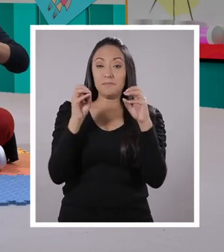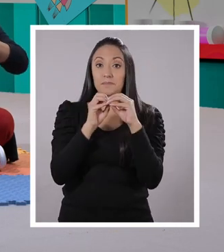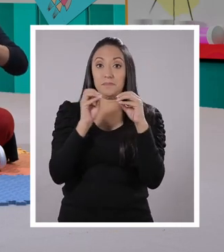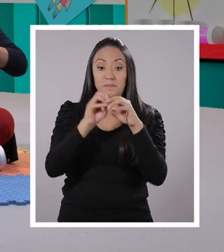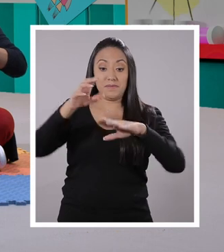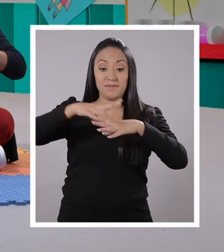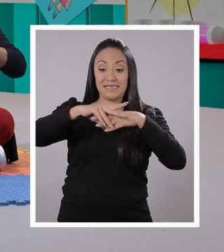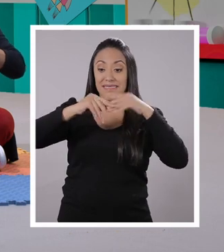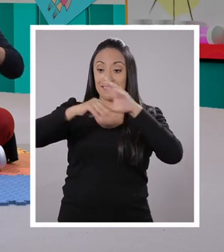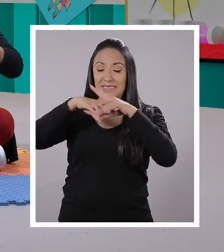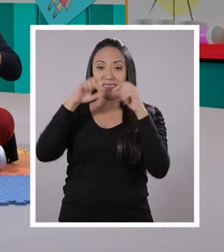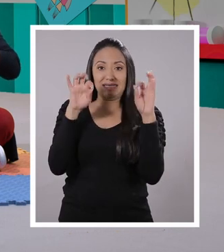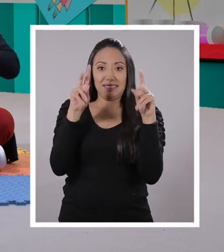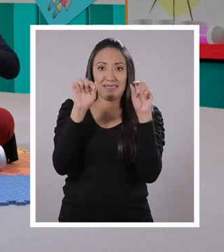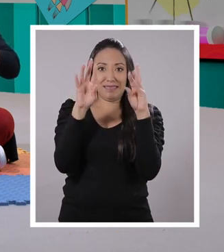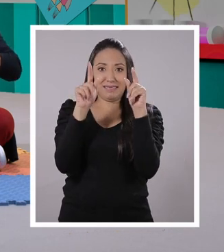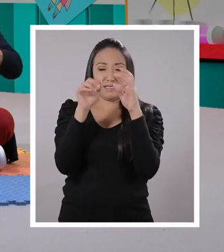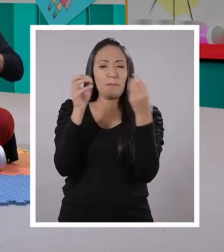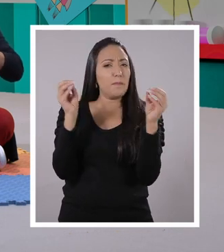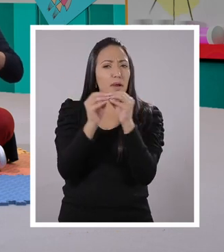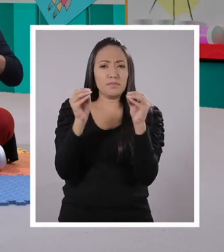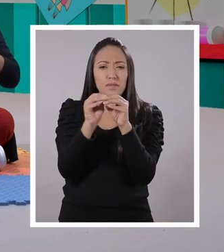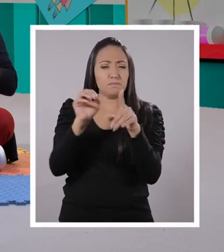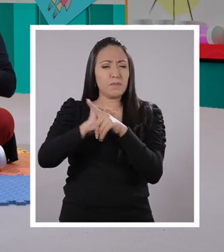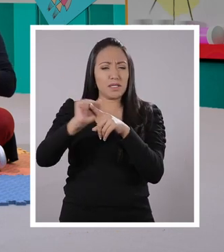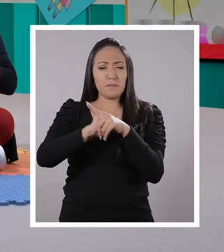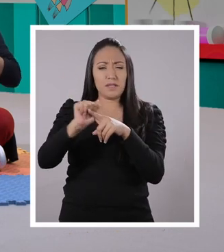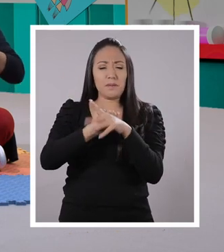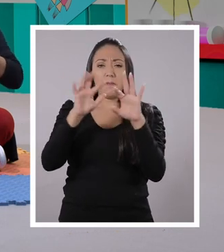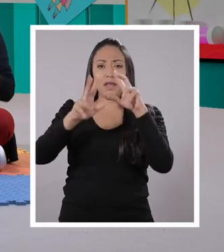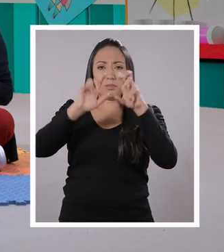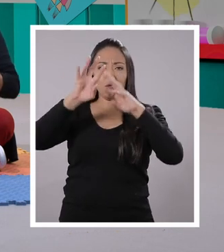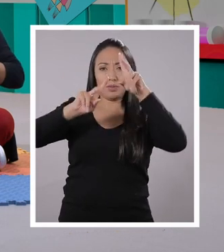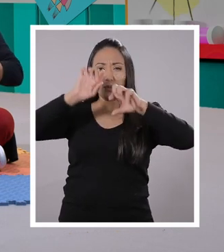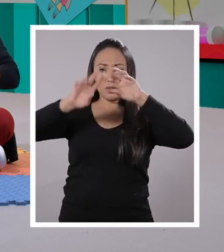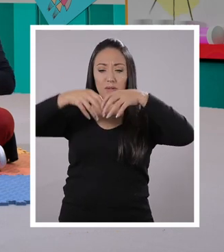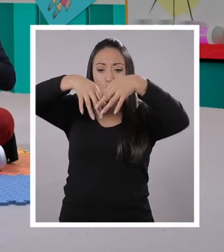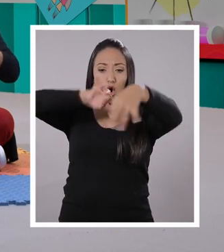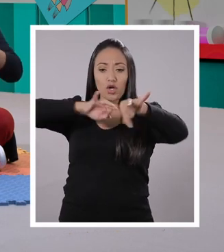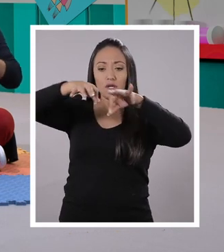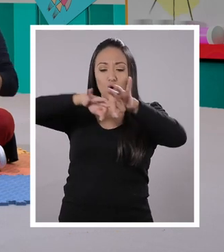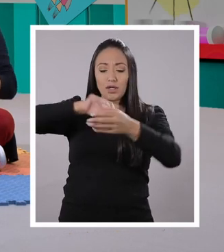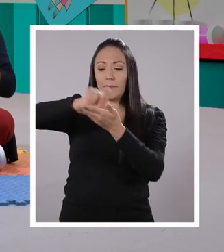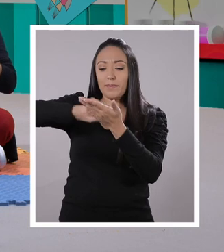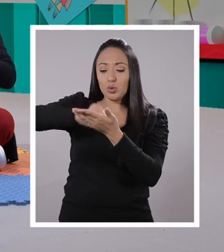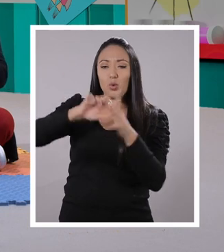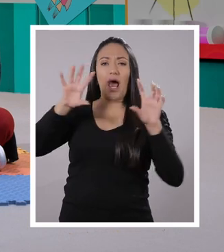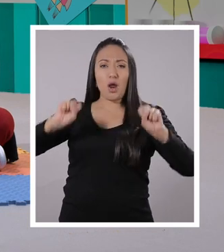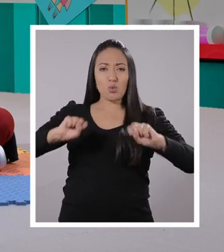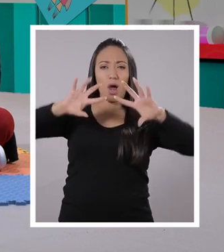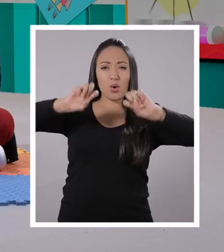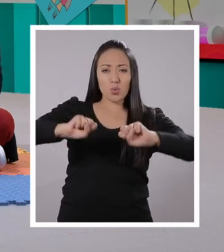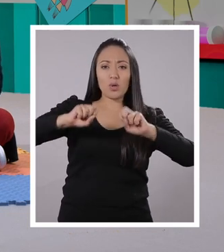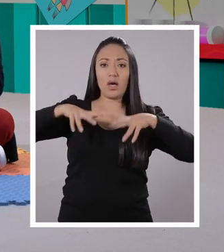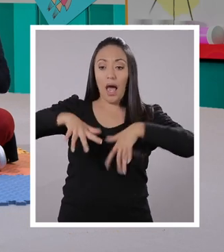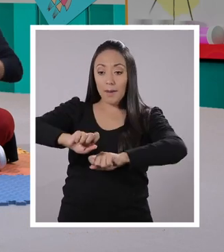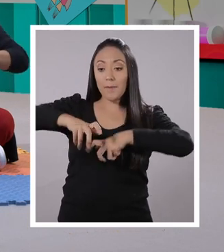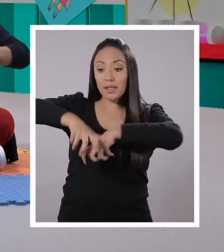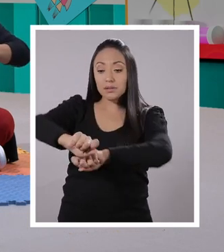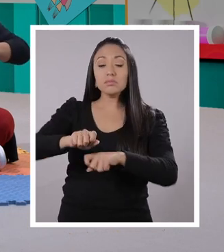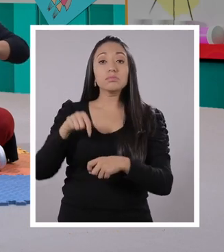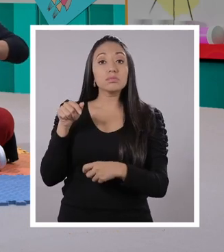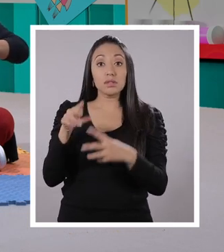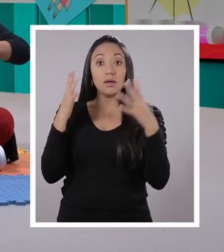músculos de los dedos. Entonces, mientras más ejercicio hagamos con las manos, como trozar, pintar, arrugar, amasar,